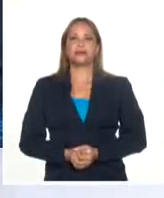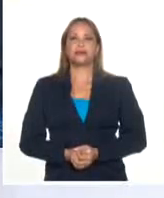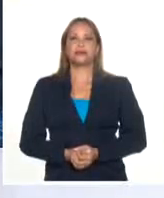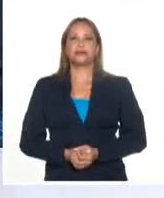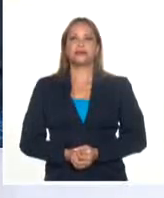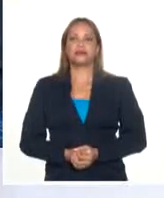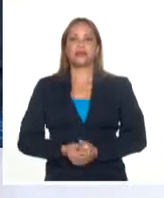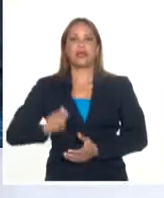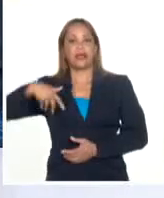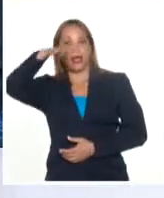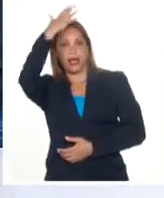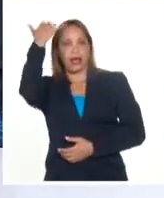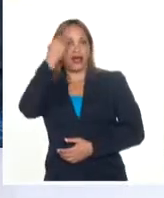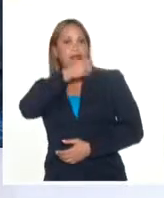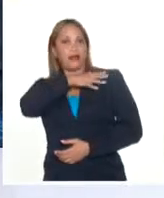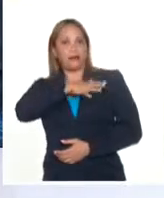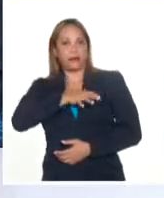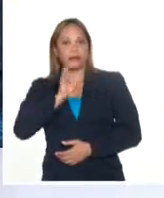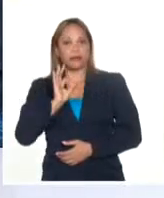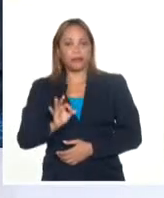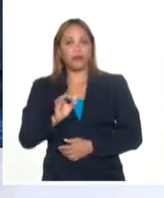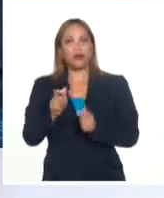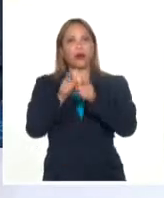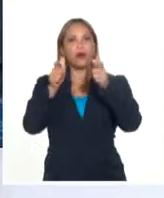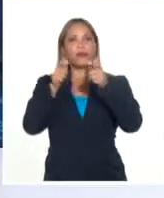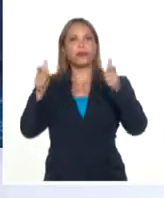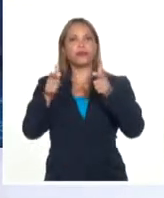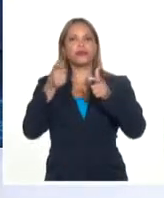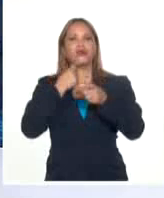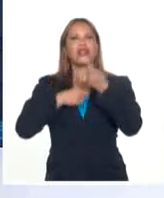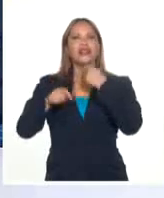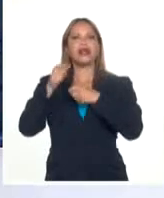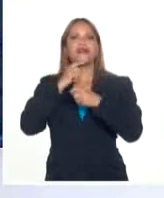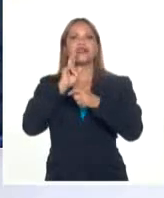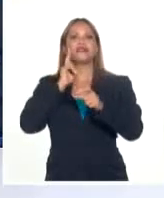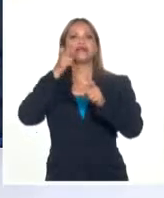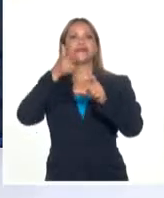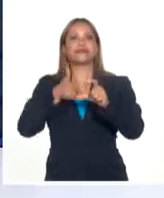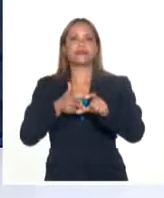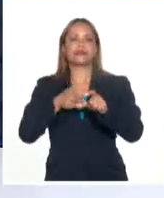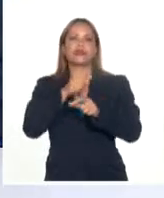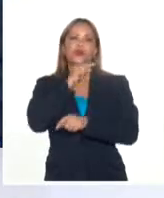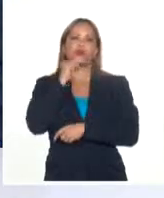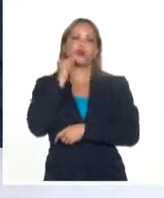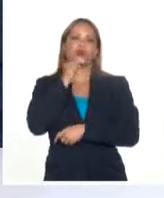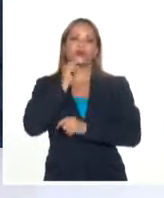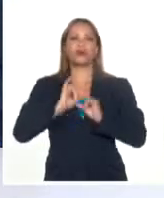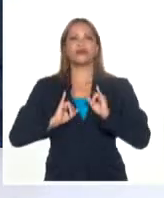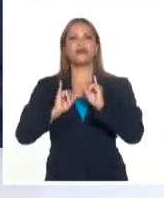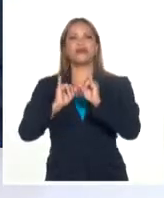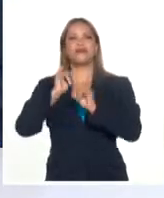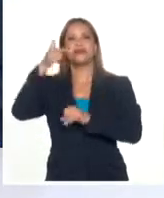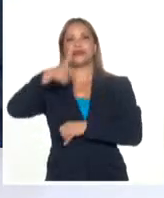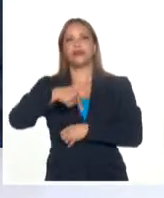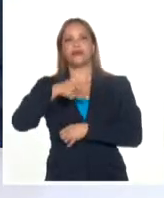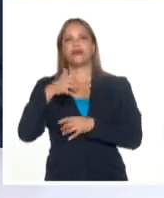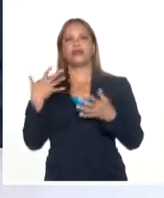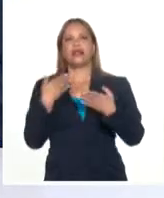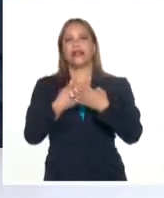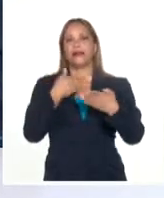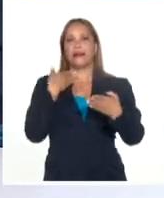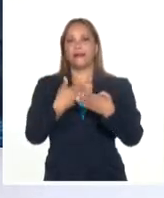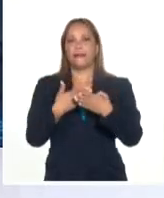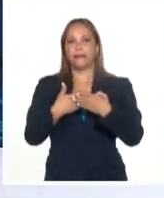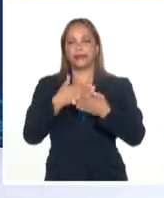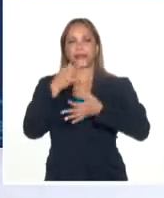Saudita incrementó significativamente las importaciones de diésel ruso en los últimos meses Según reportó este jueves la agencia Bloomberg que